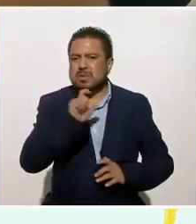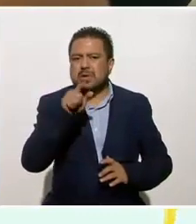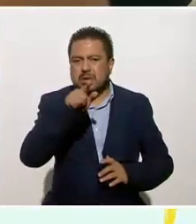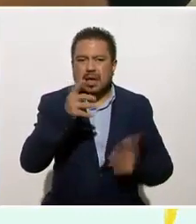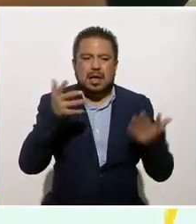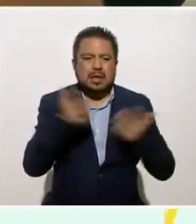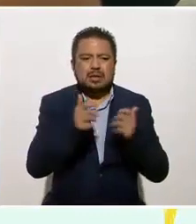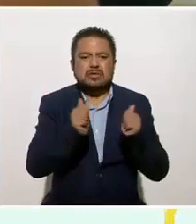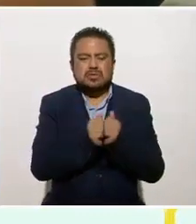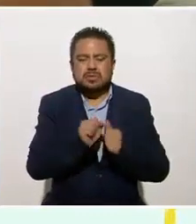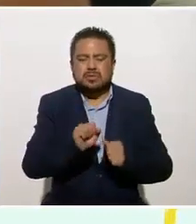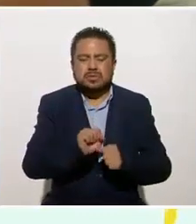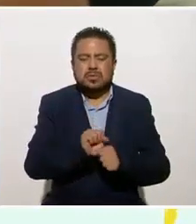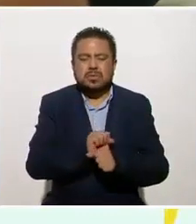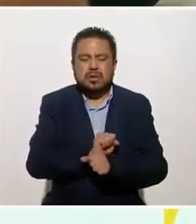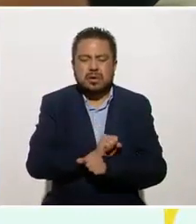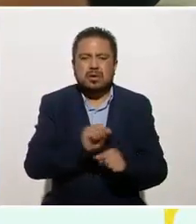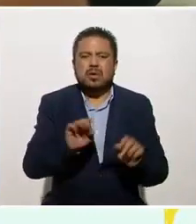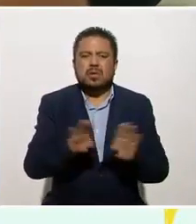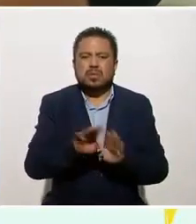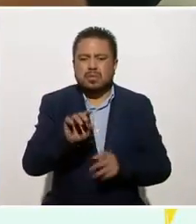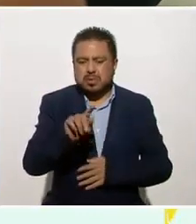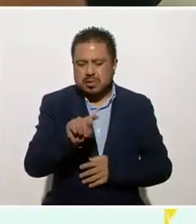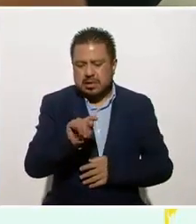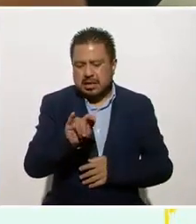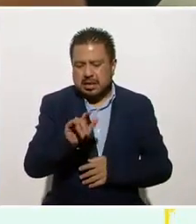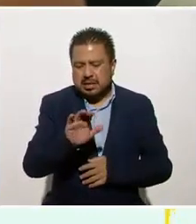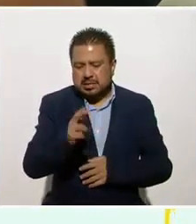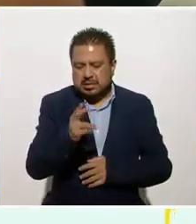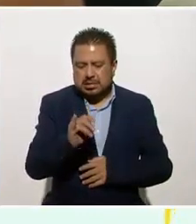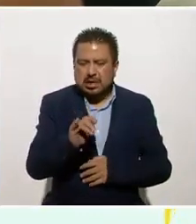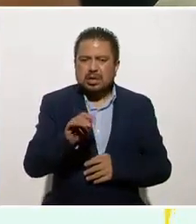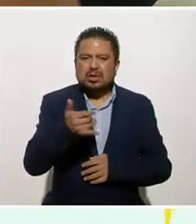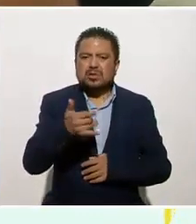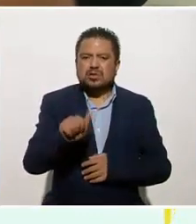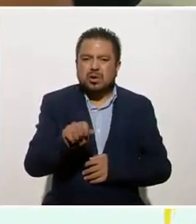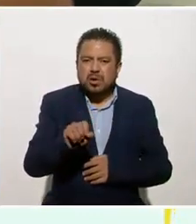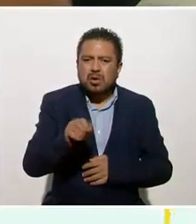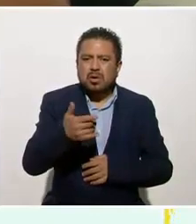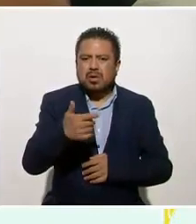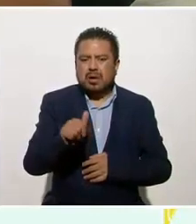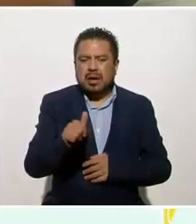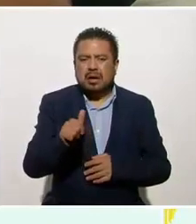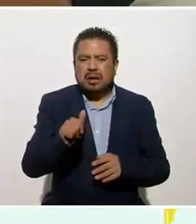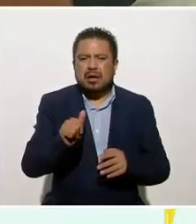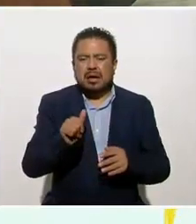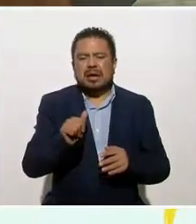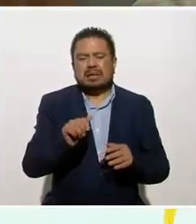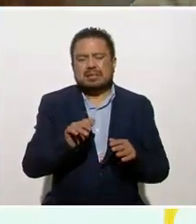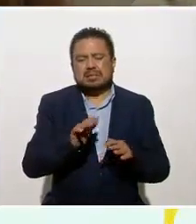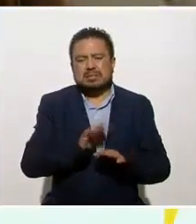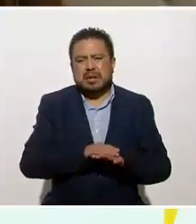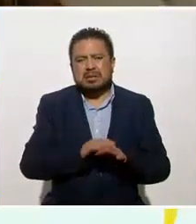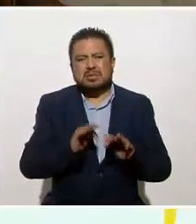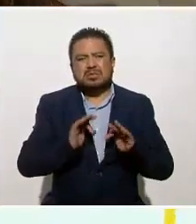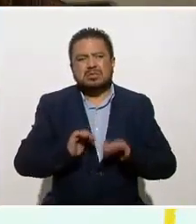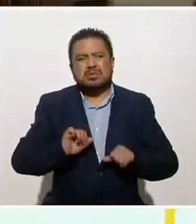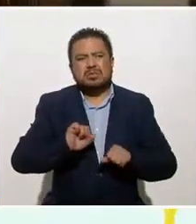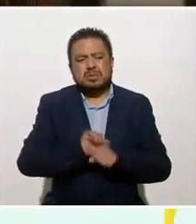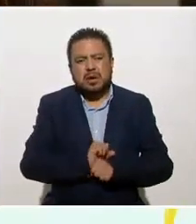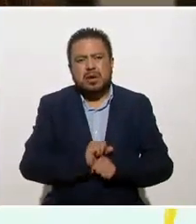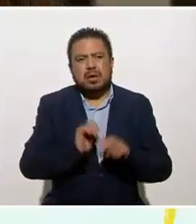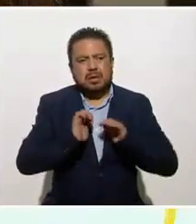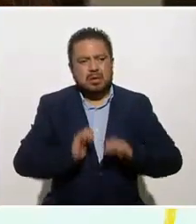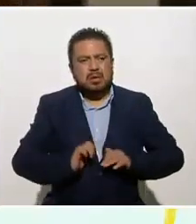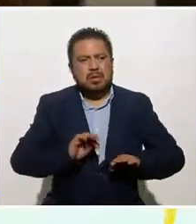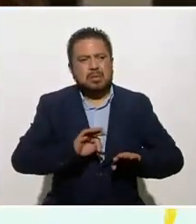haces con esa suavidad, como el tai chi, como el yoga, que son movimientos suaves, estás permitiendo al cuerpo moverse,